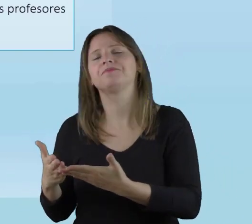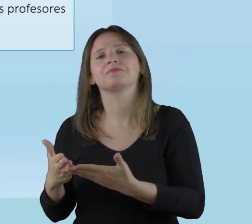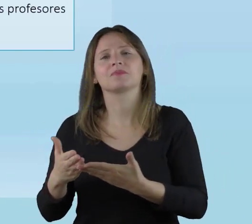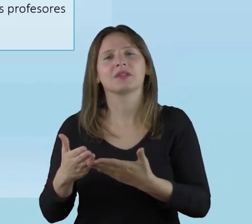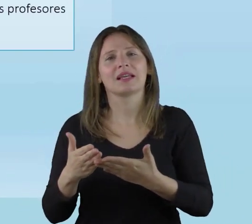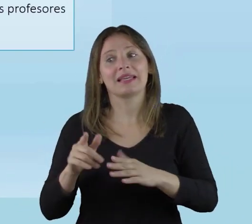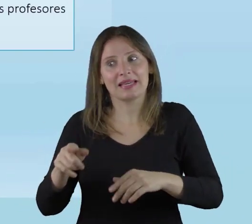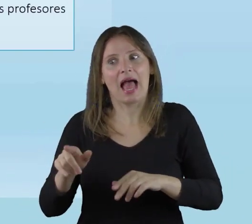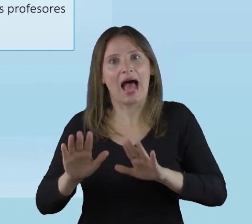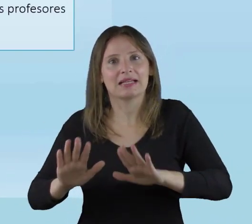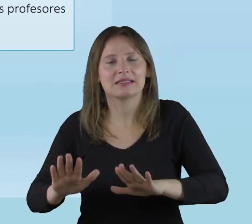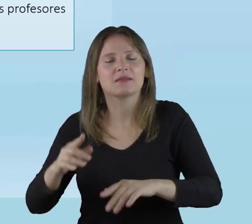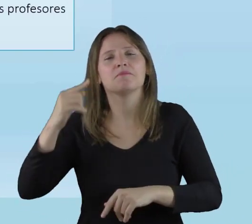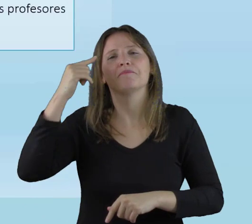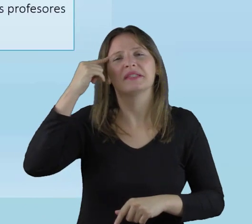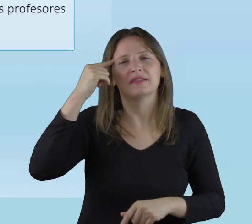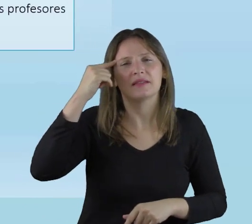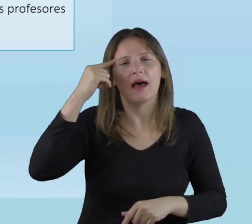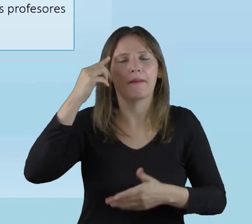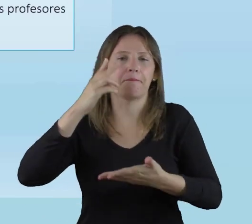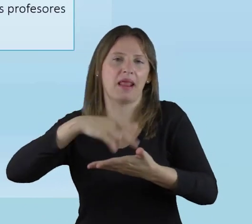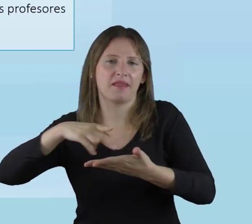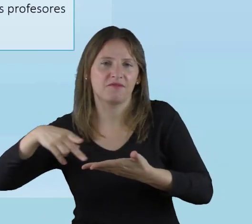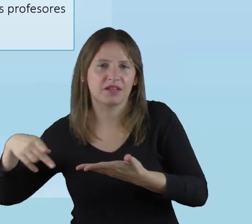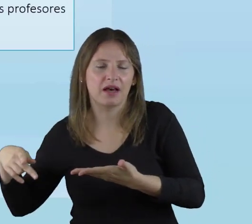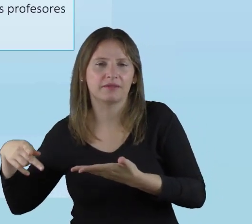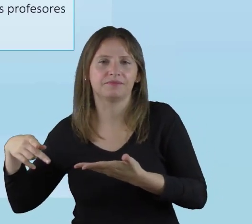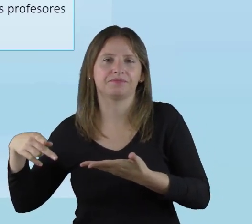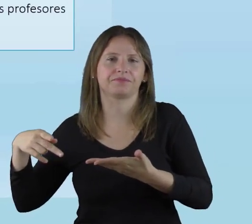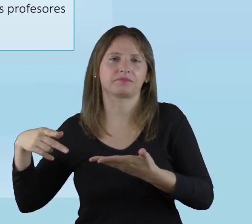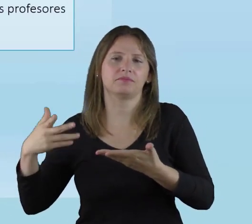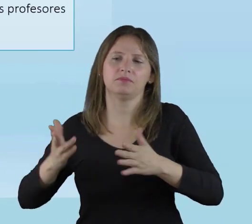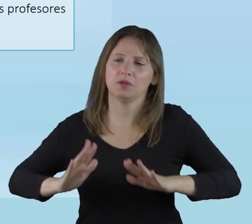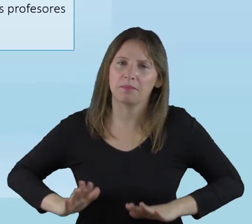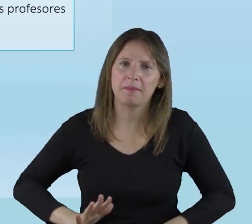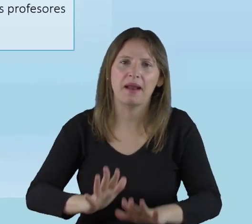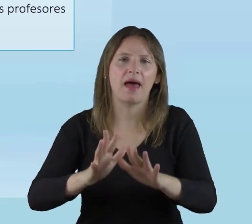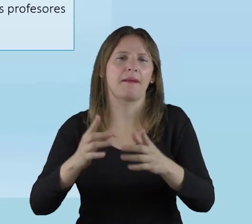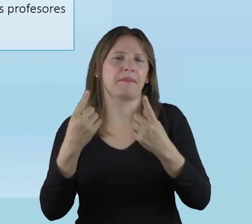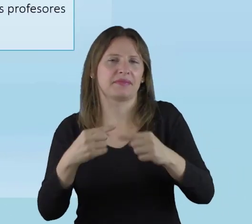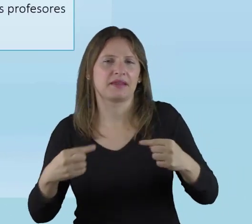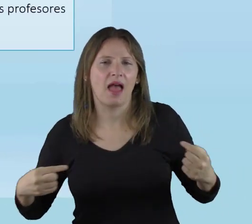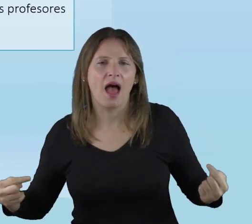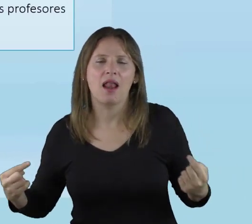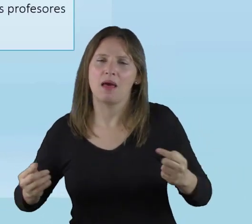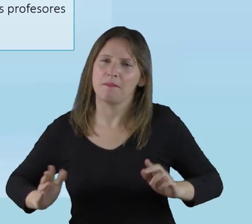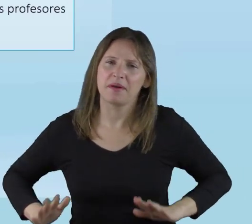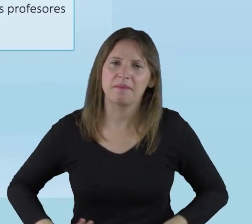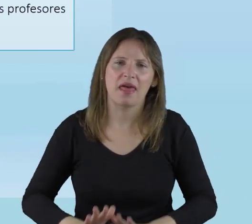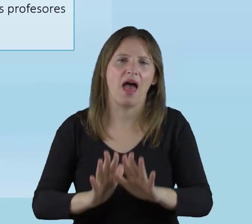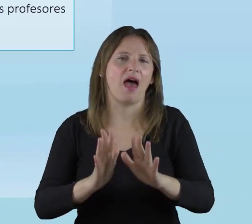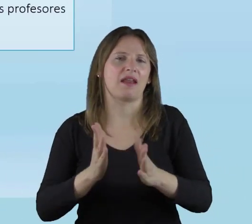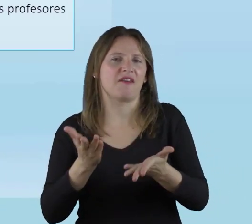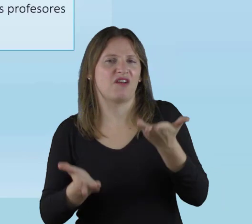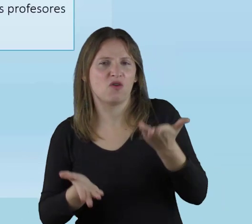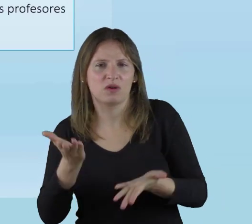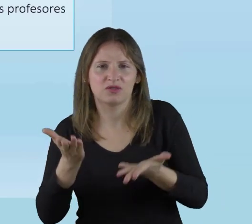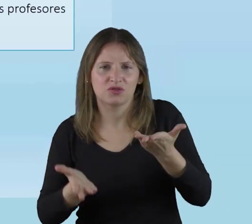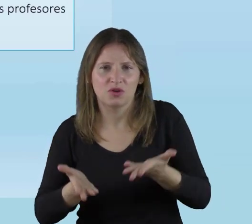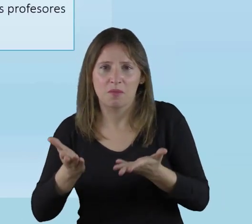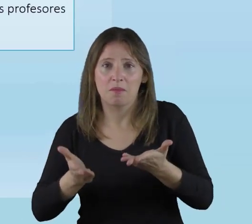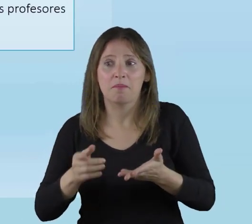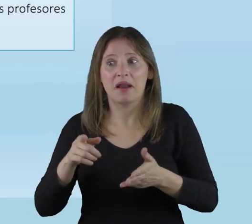grupo de estudiantes y en función a ello pensar, planificar, preparar